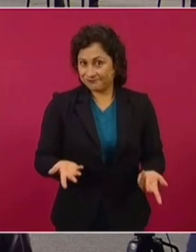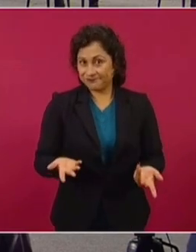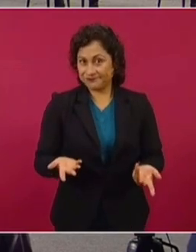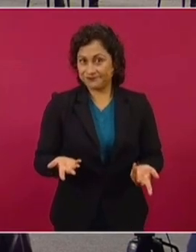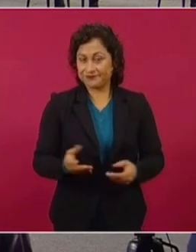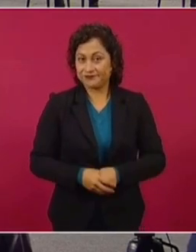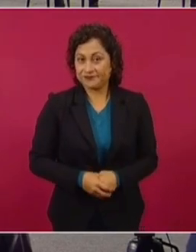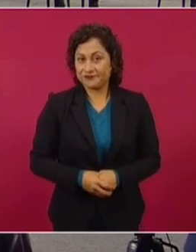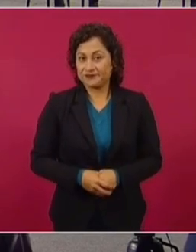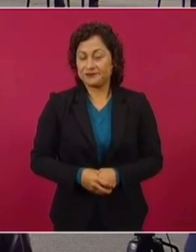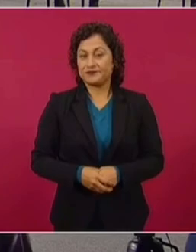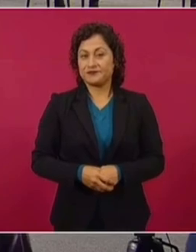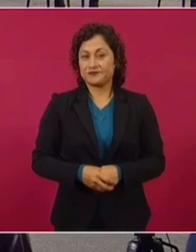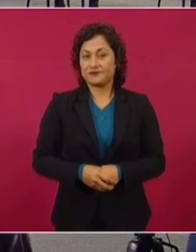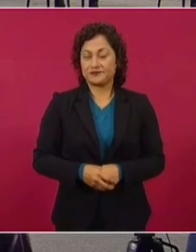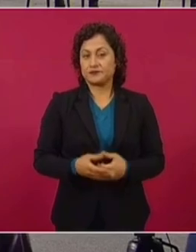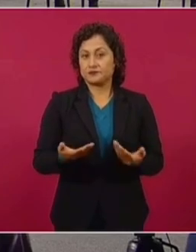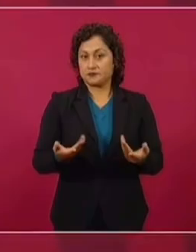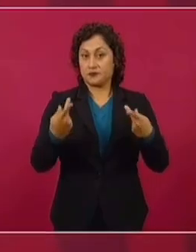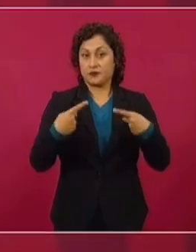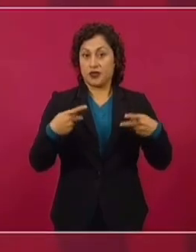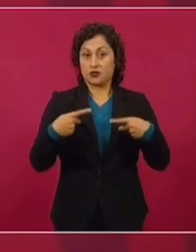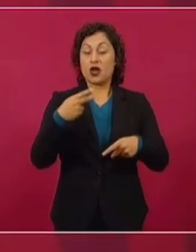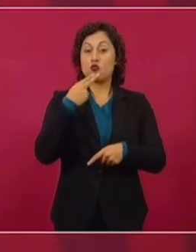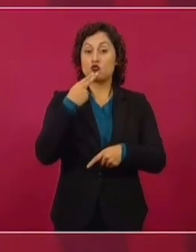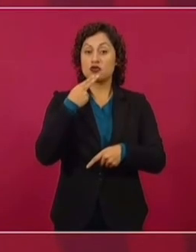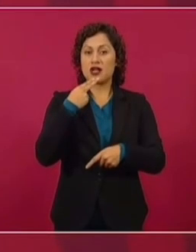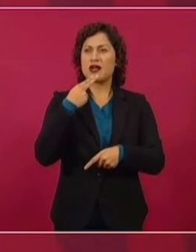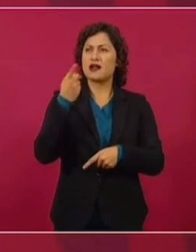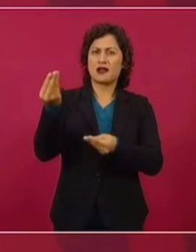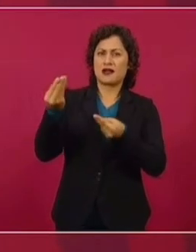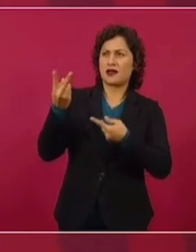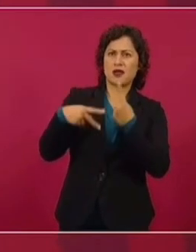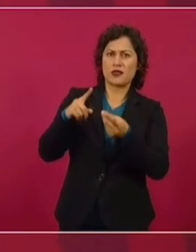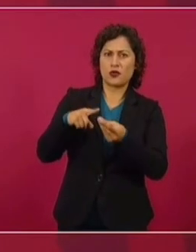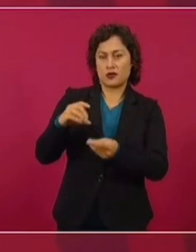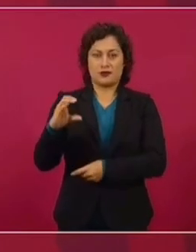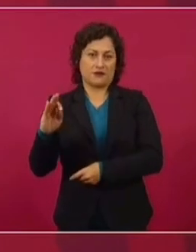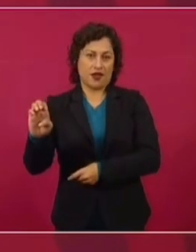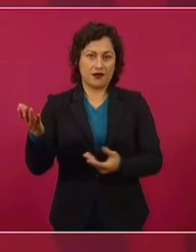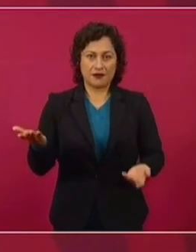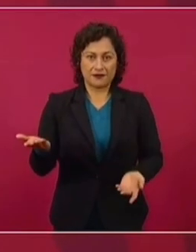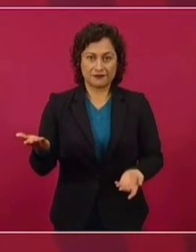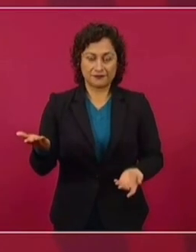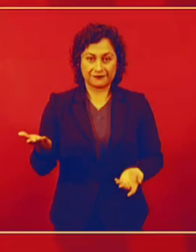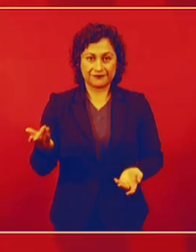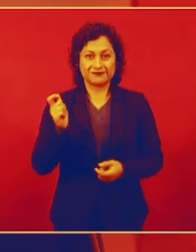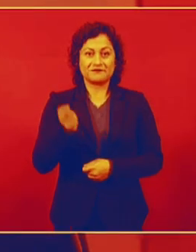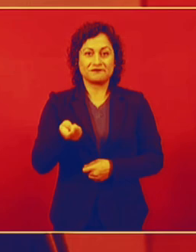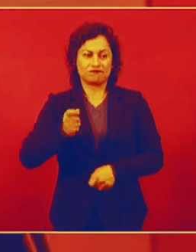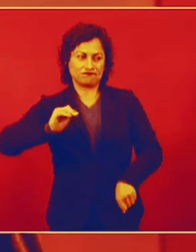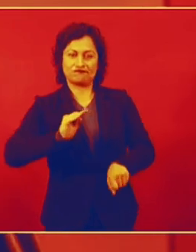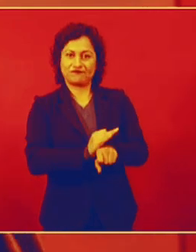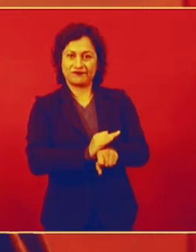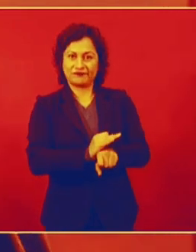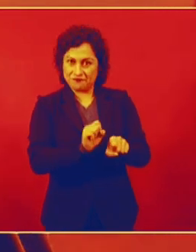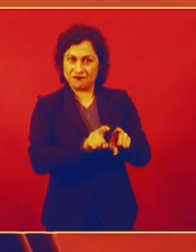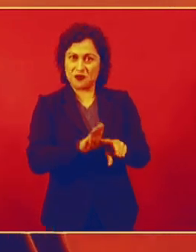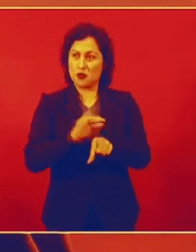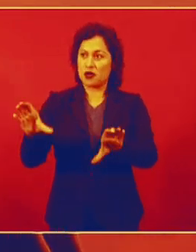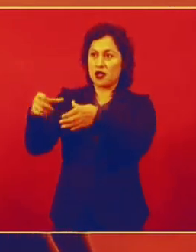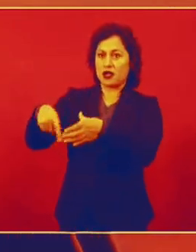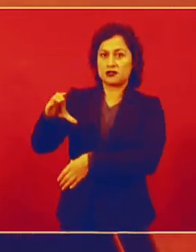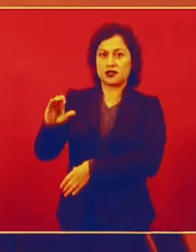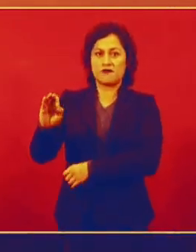reciben el servicio de la Comisión Federal de Electricidad. Esos están seguros, mientras exista la Comisión Federal de Electricidad,